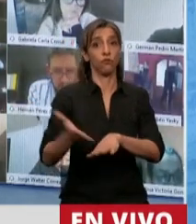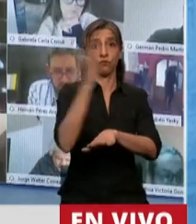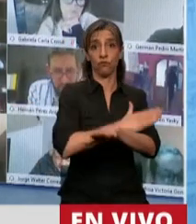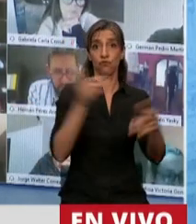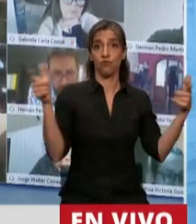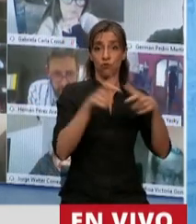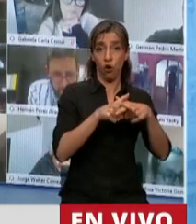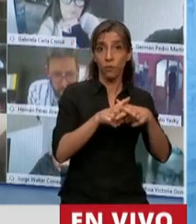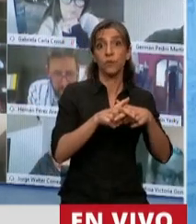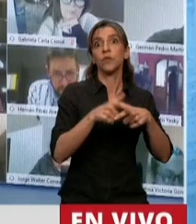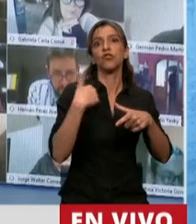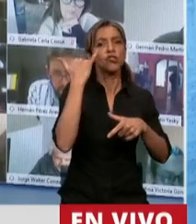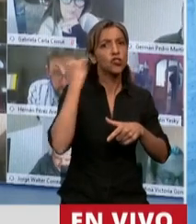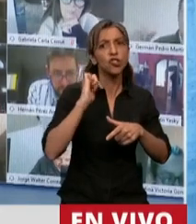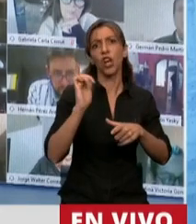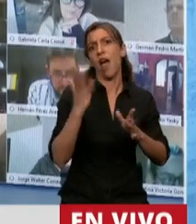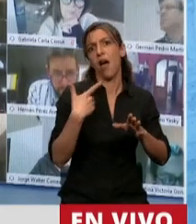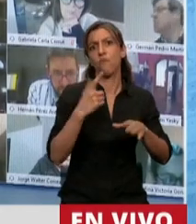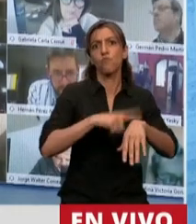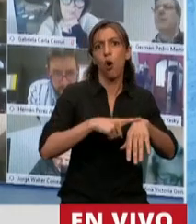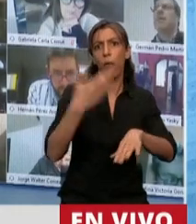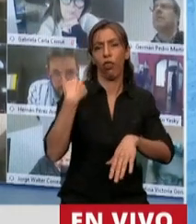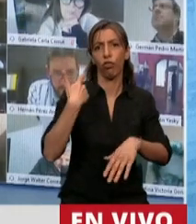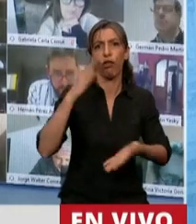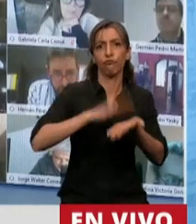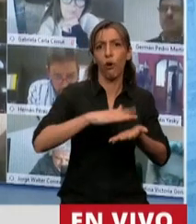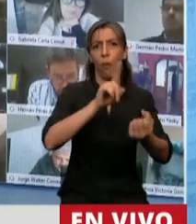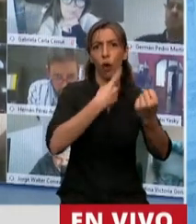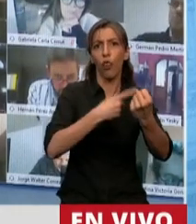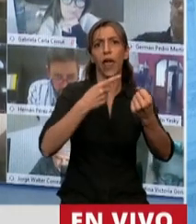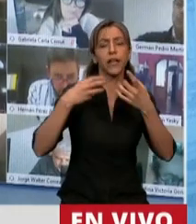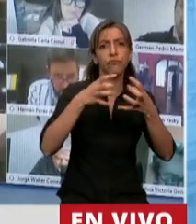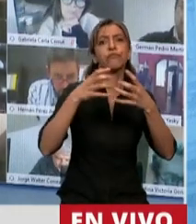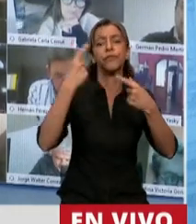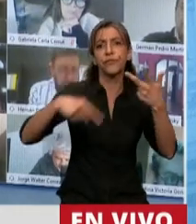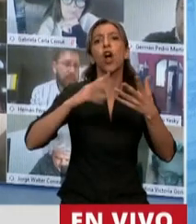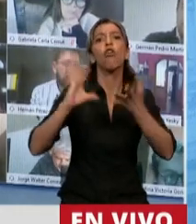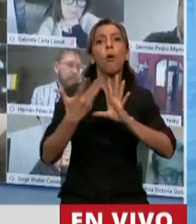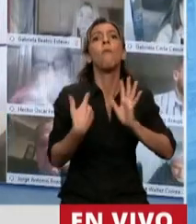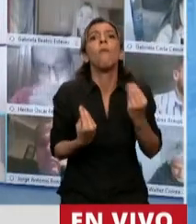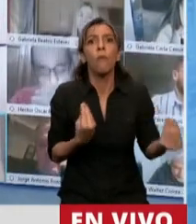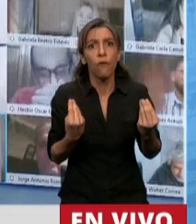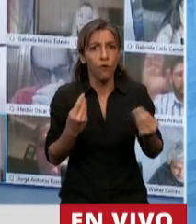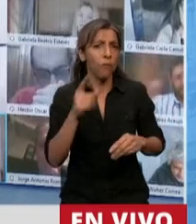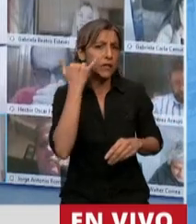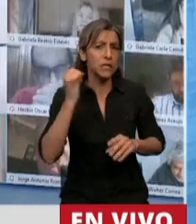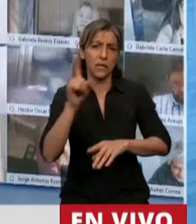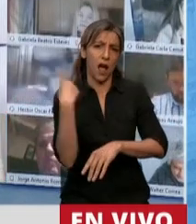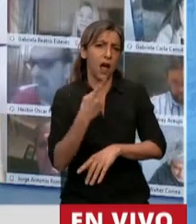Peticiones, Poderes y Reglamento. Pero lo que es más importante en este cuerpo constituido en Cámara,